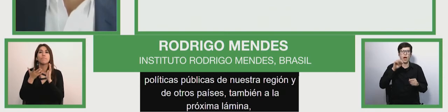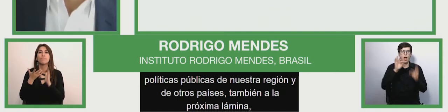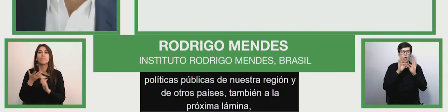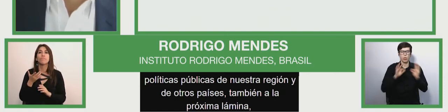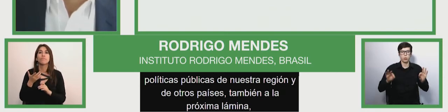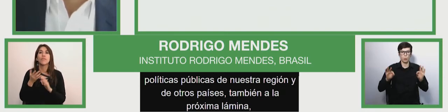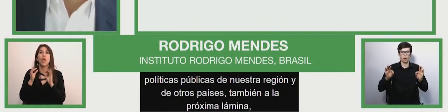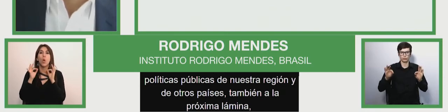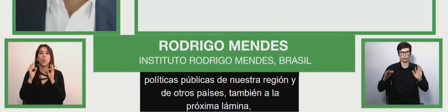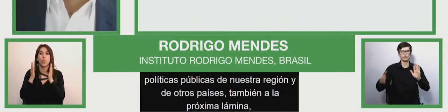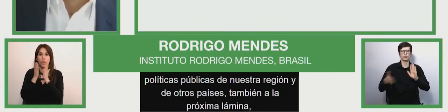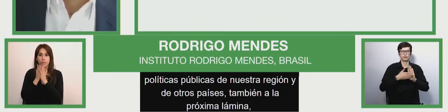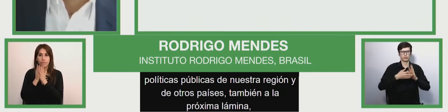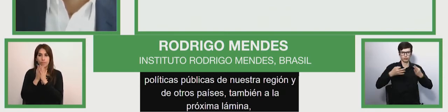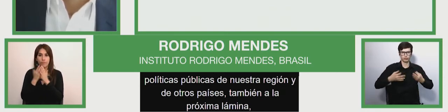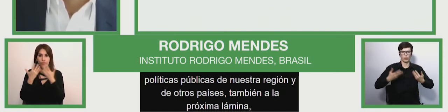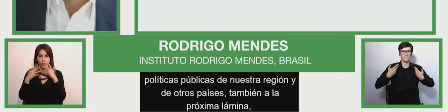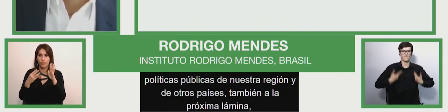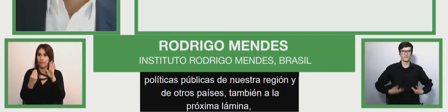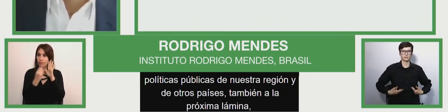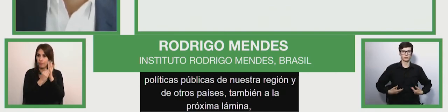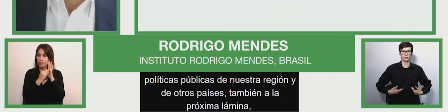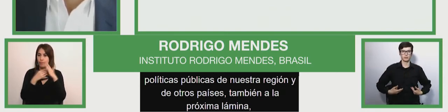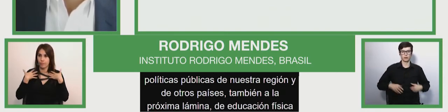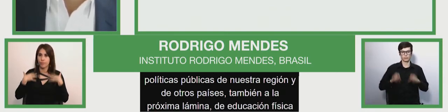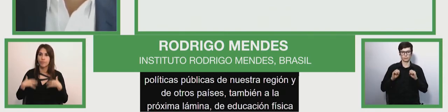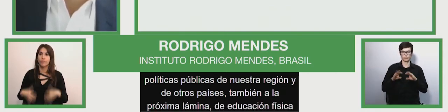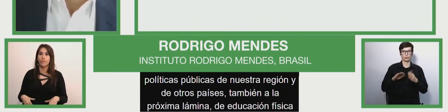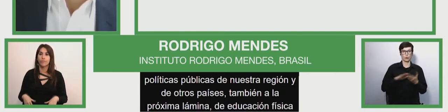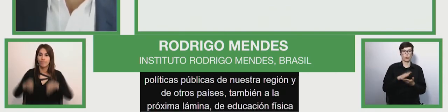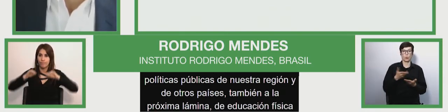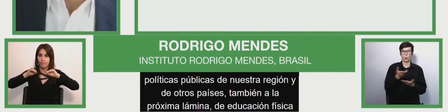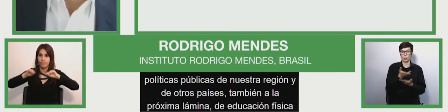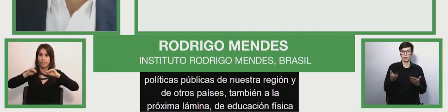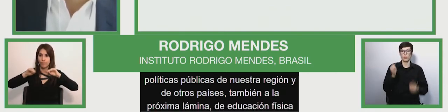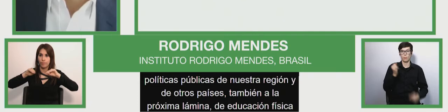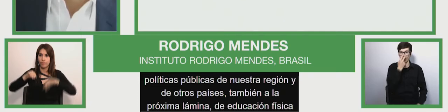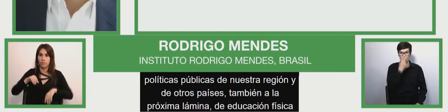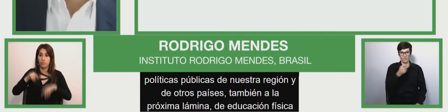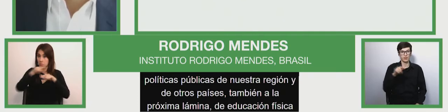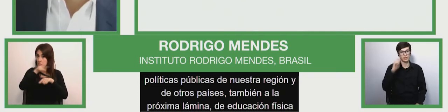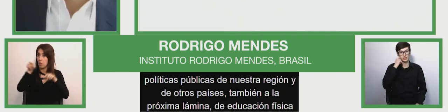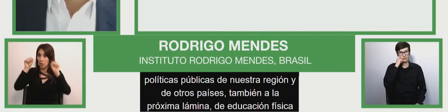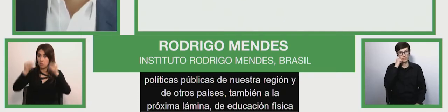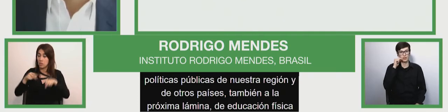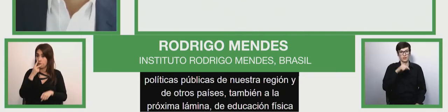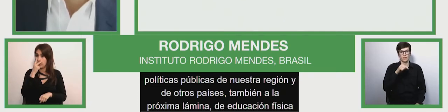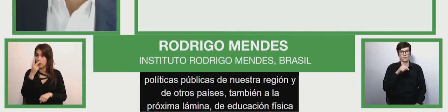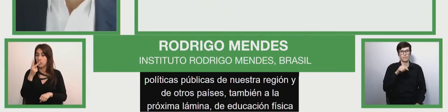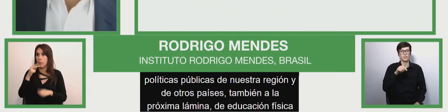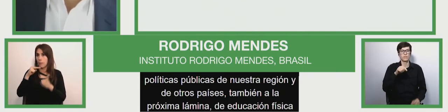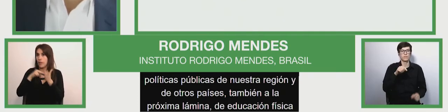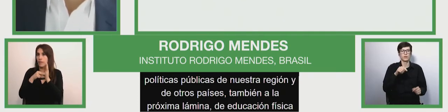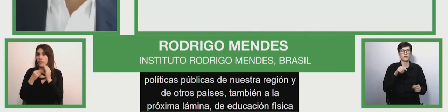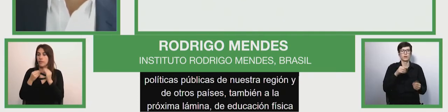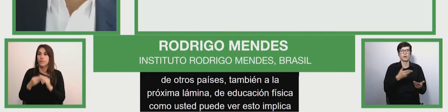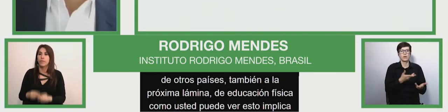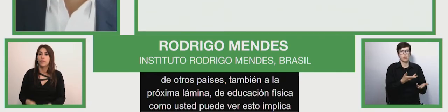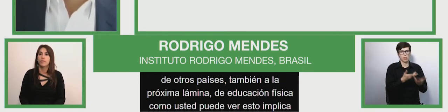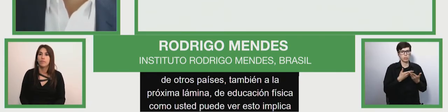física como usted puede ver esto explica esto bien ha sido